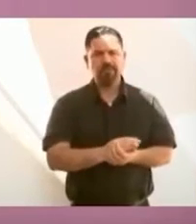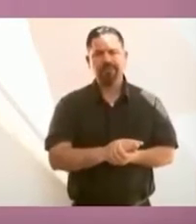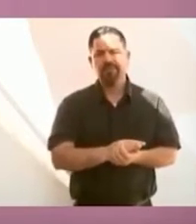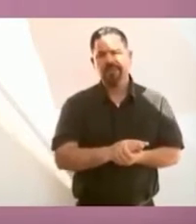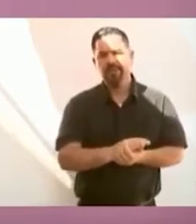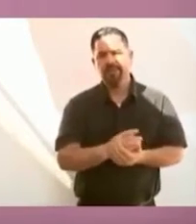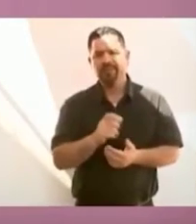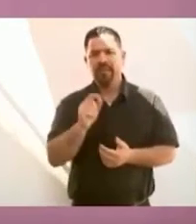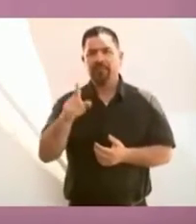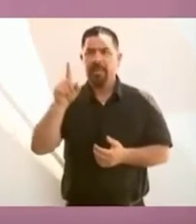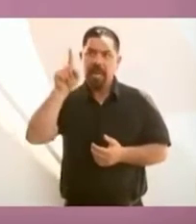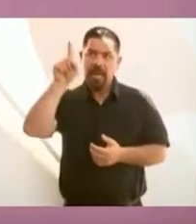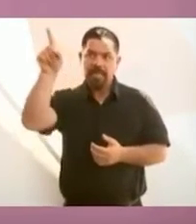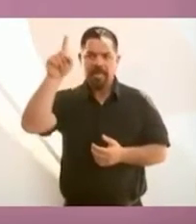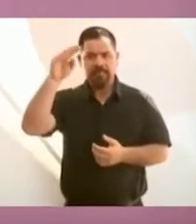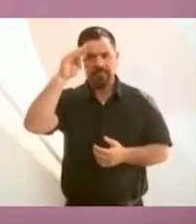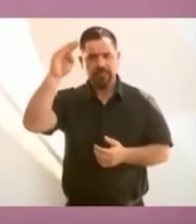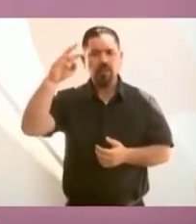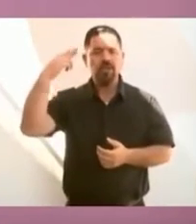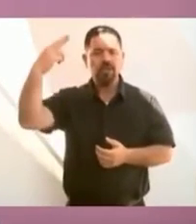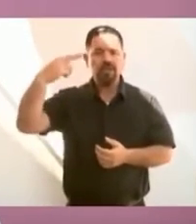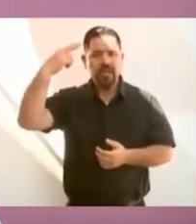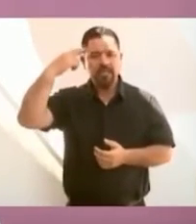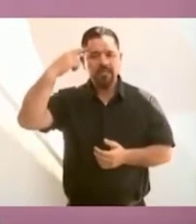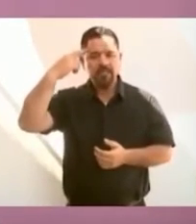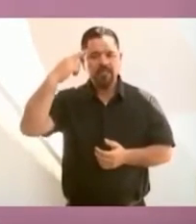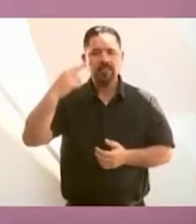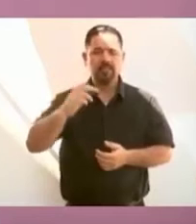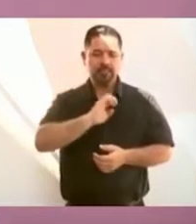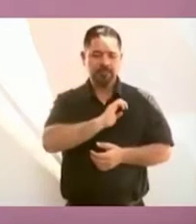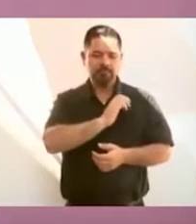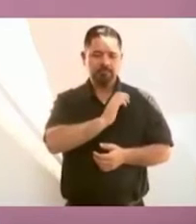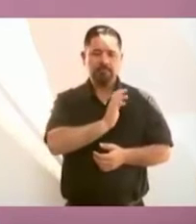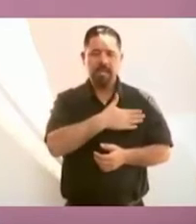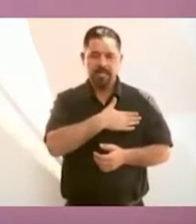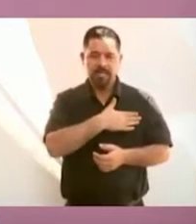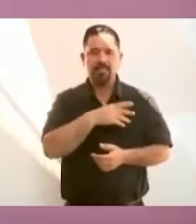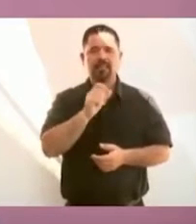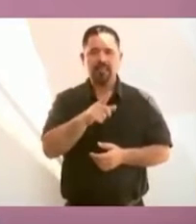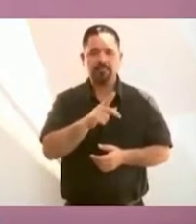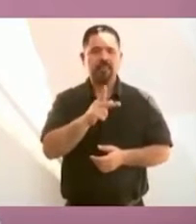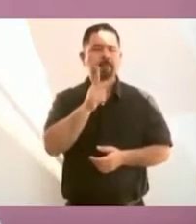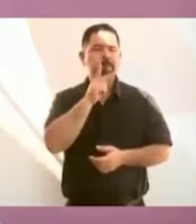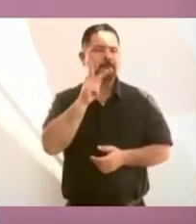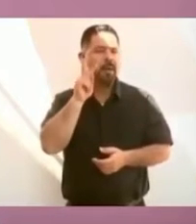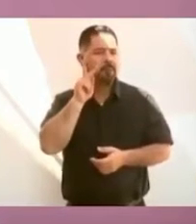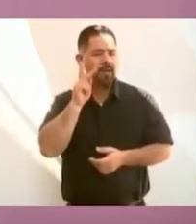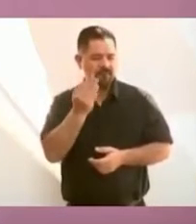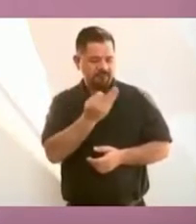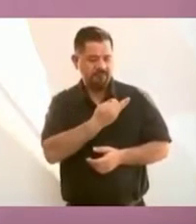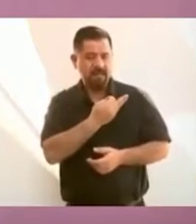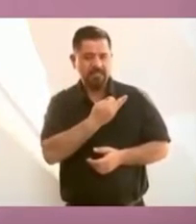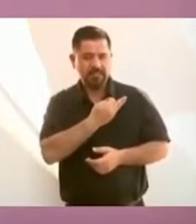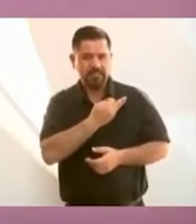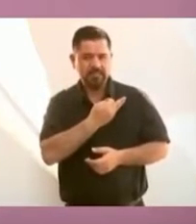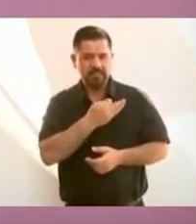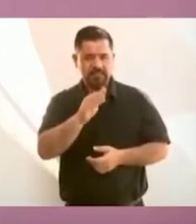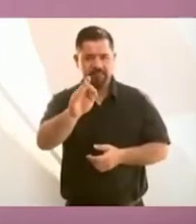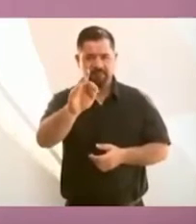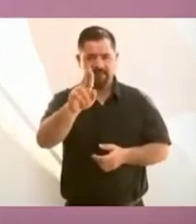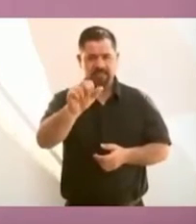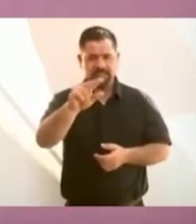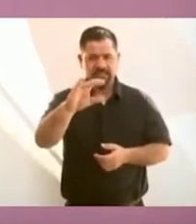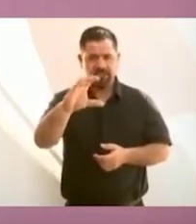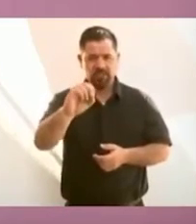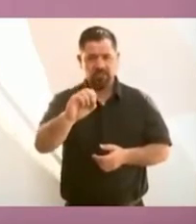de España, al papa Francisco, que se pronuncien